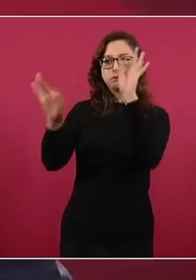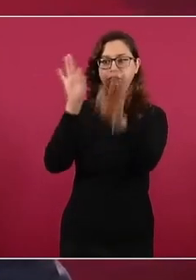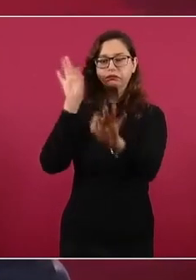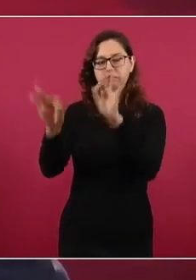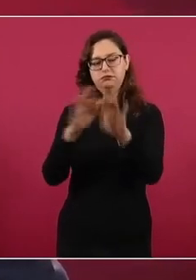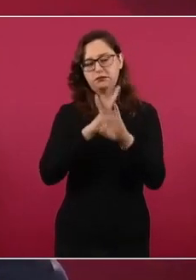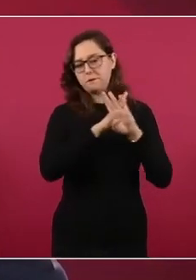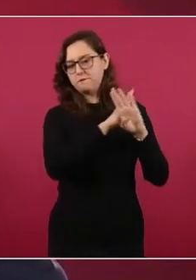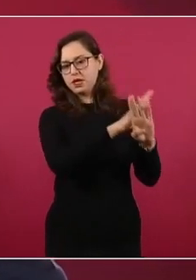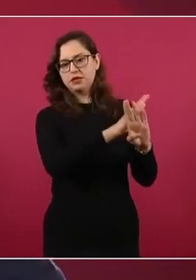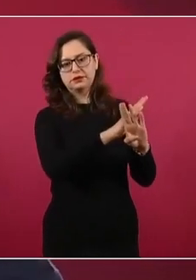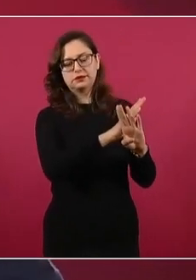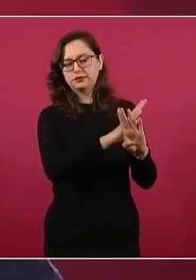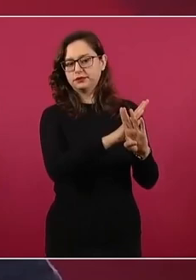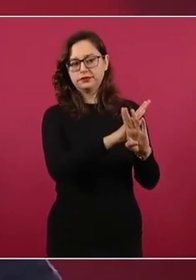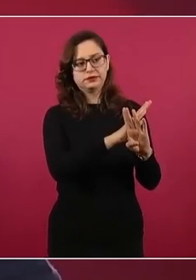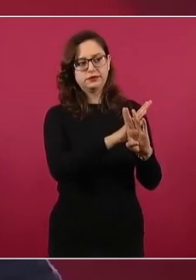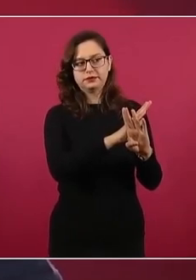sea quien sea,